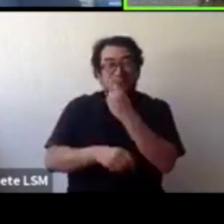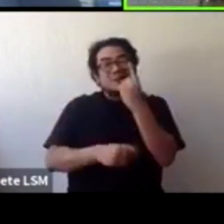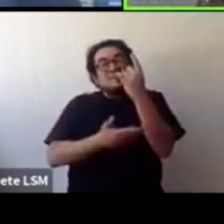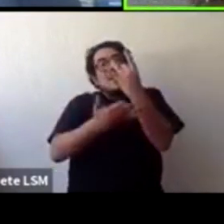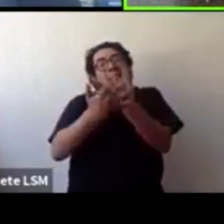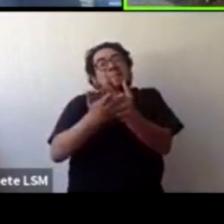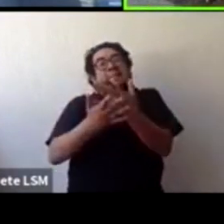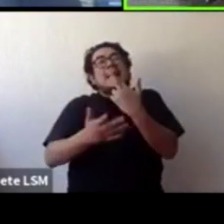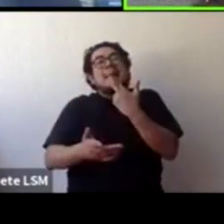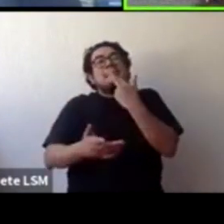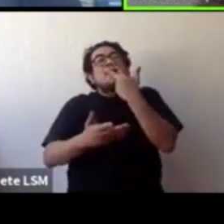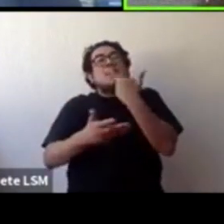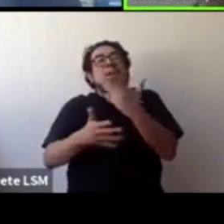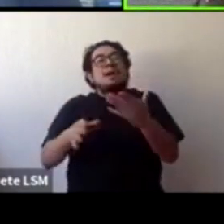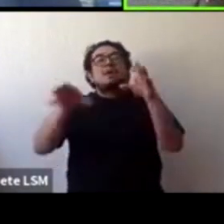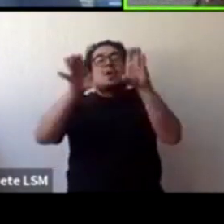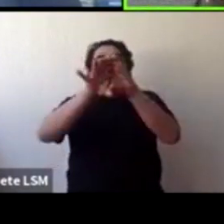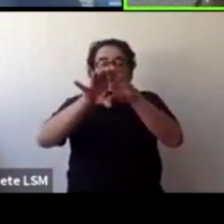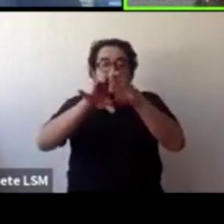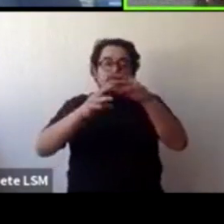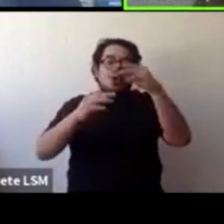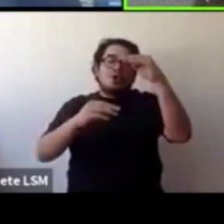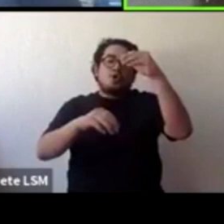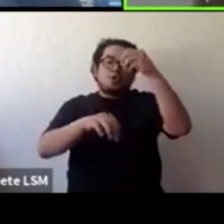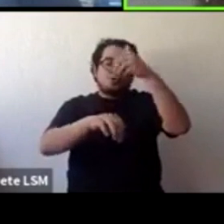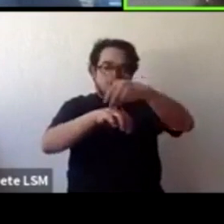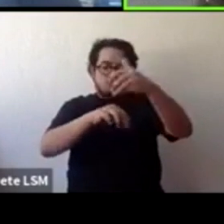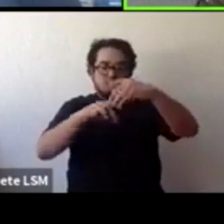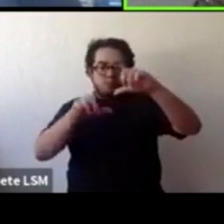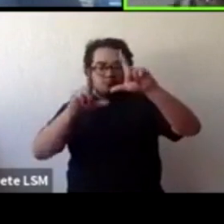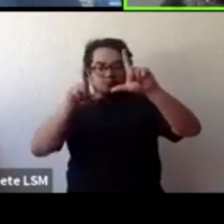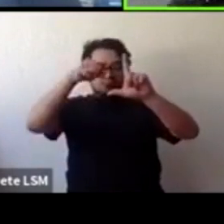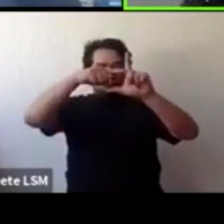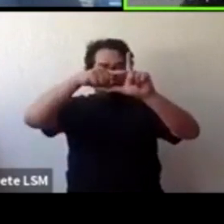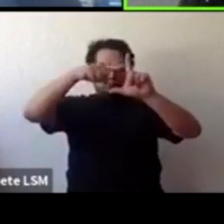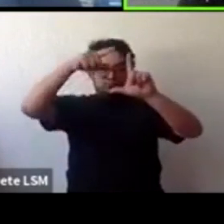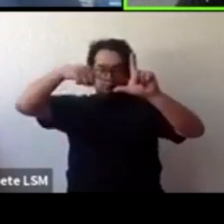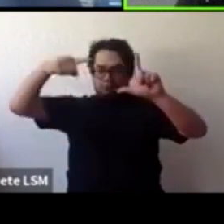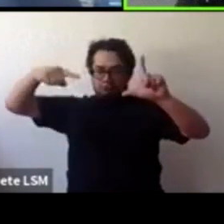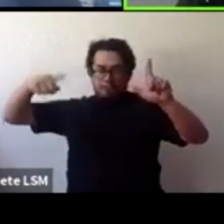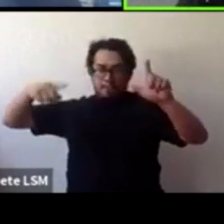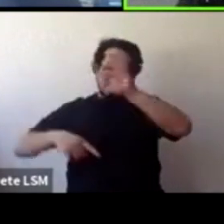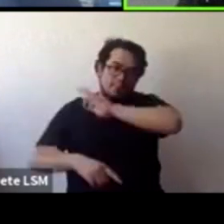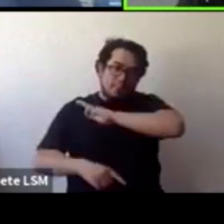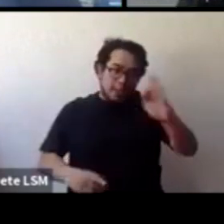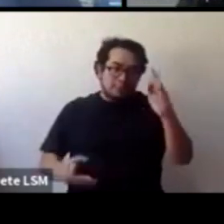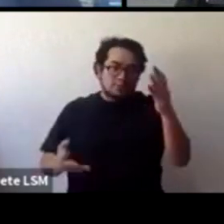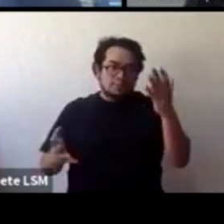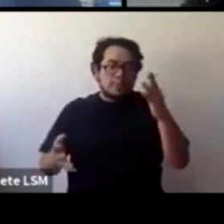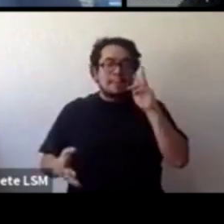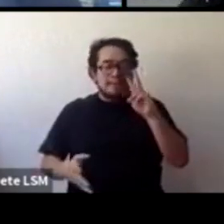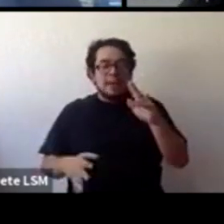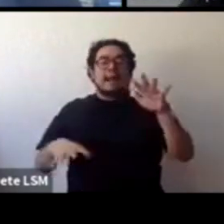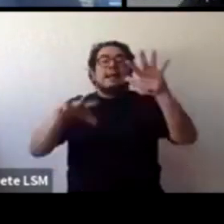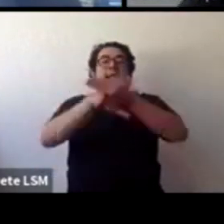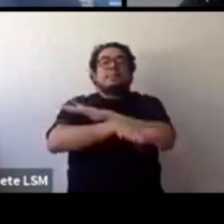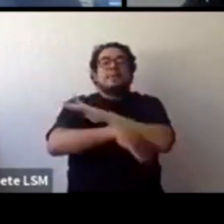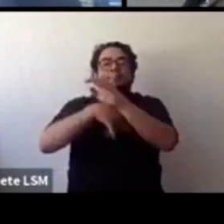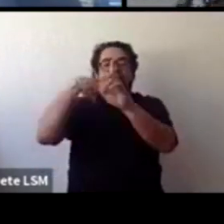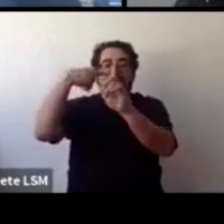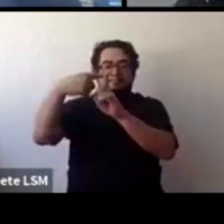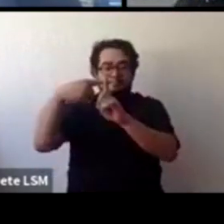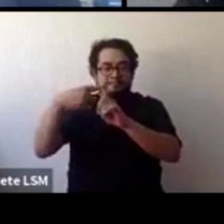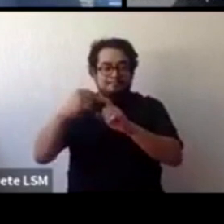son los datos registrados. ¿Cómo estamos de datos y violencia sexual infantil, Rosario? Mira, tengo aquí